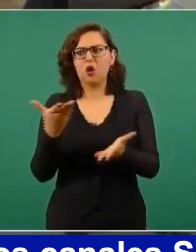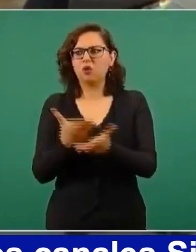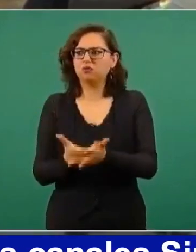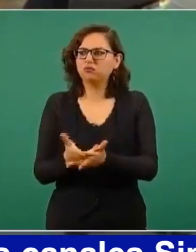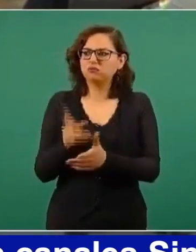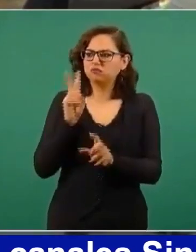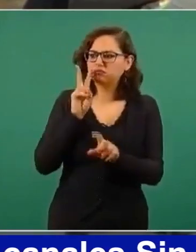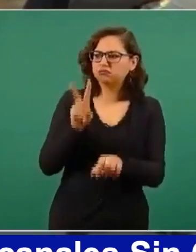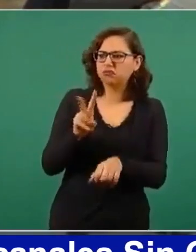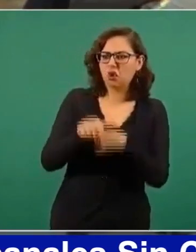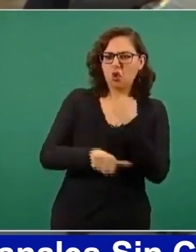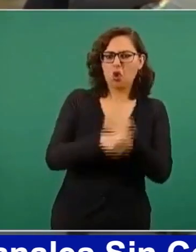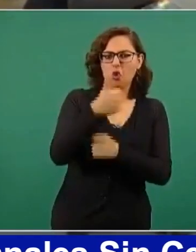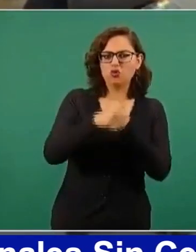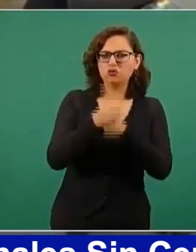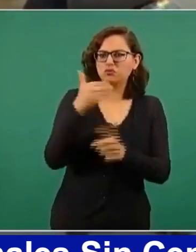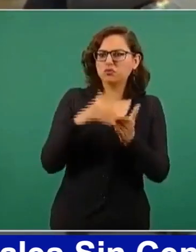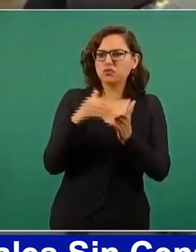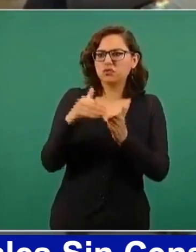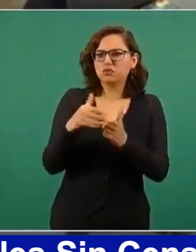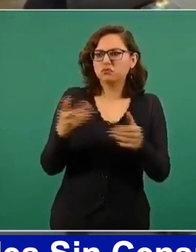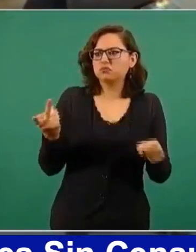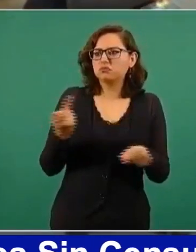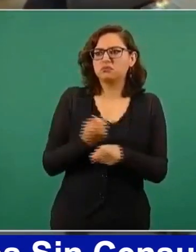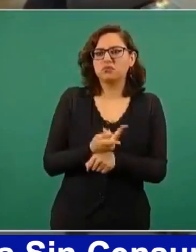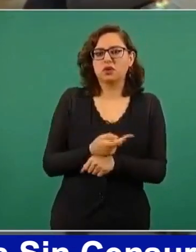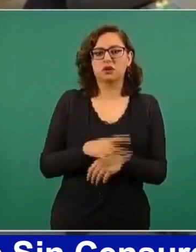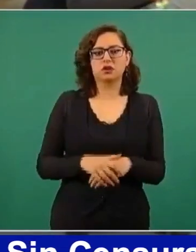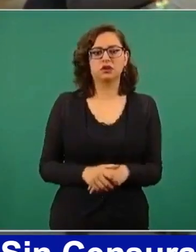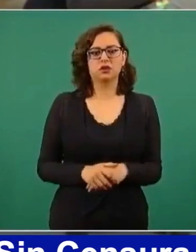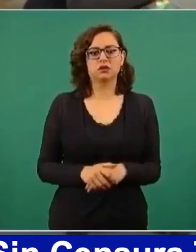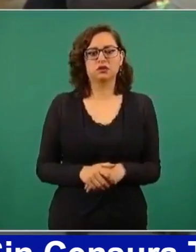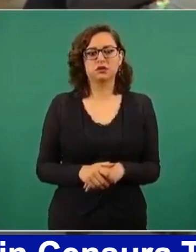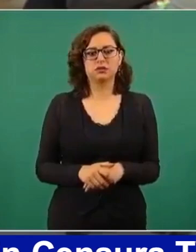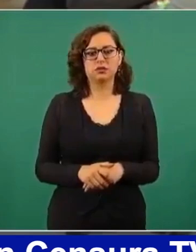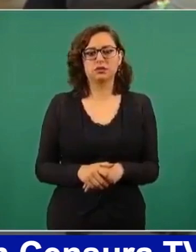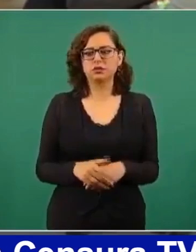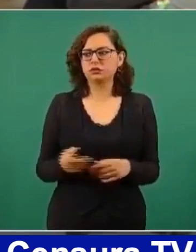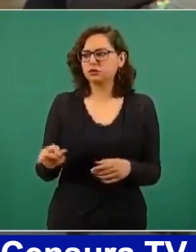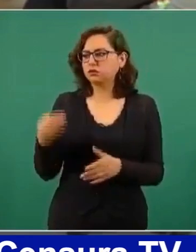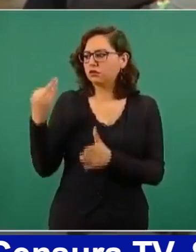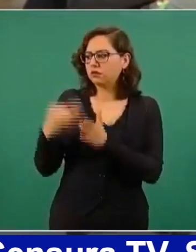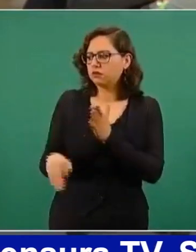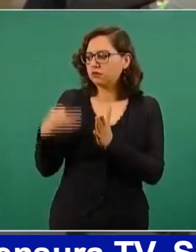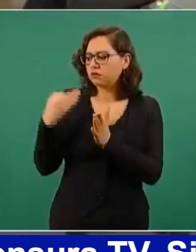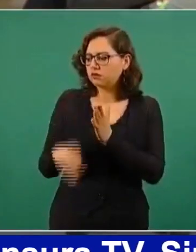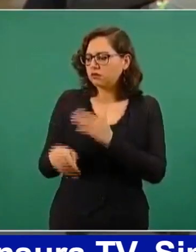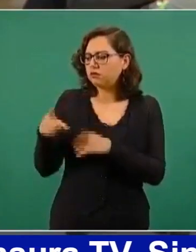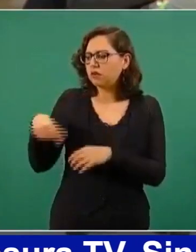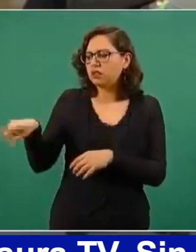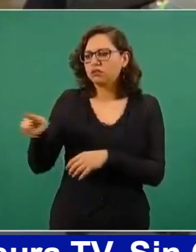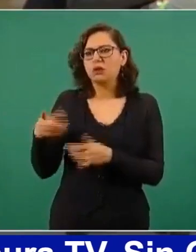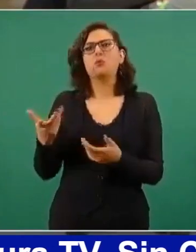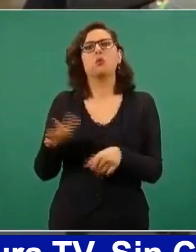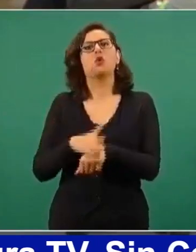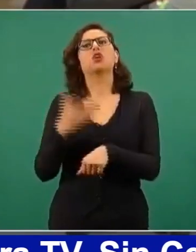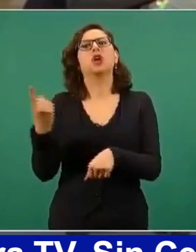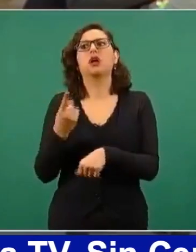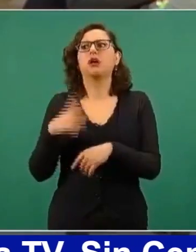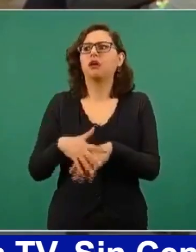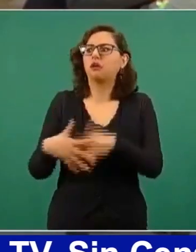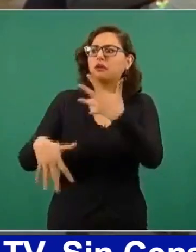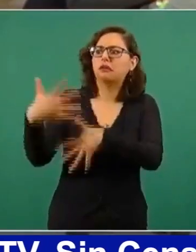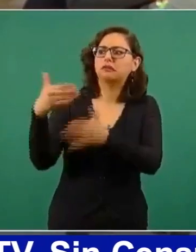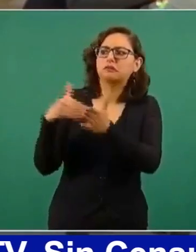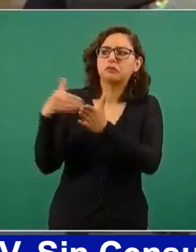cuál es la explicación de a qué se debe que sean estos 11 millones, cuando preveíamos que